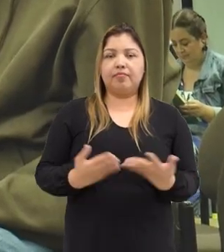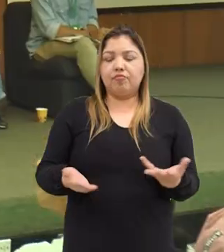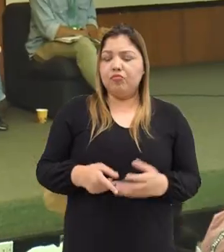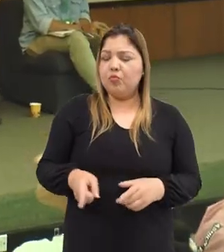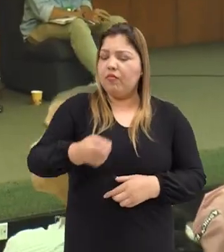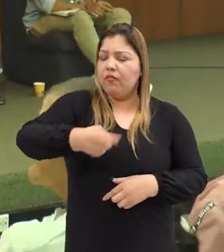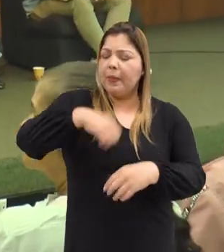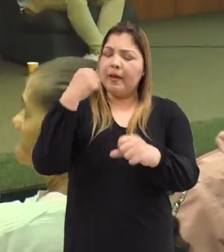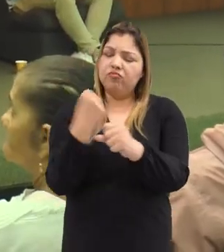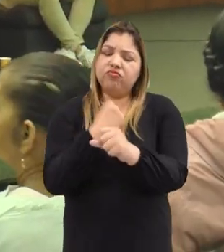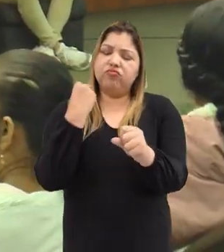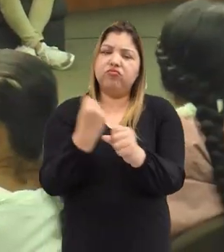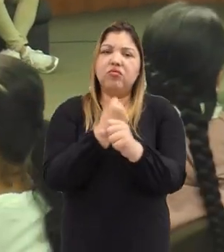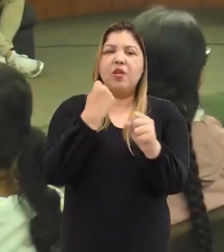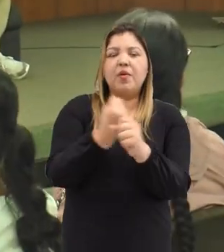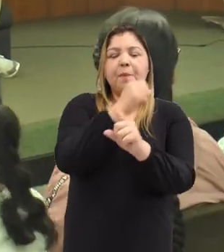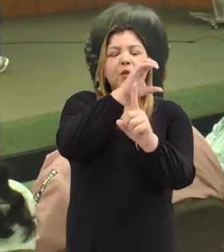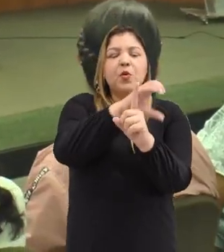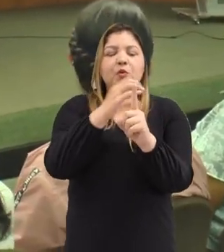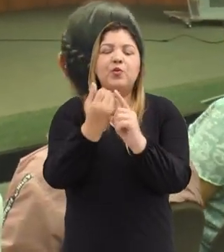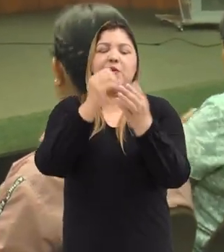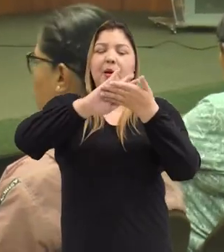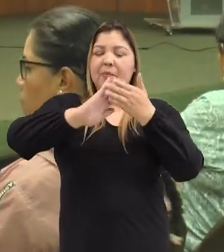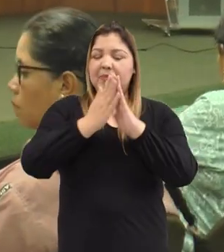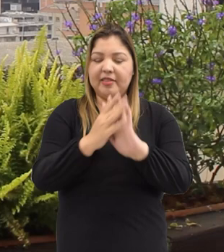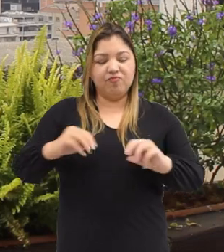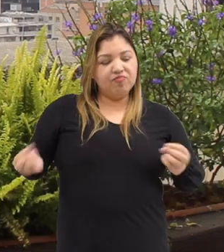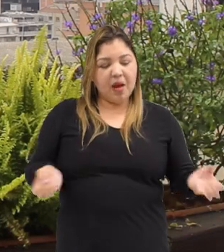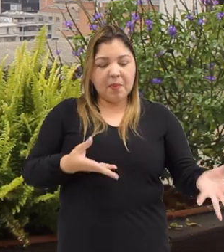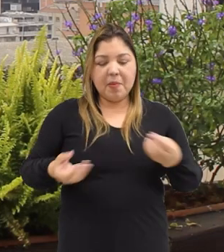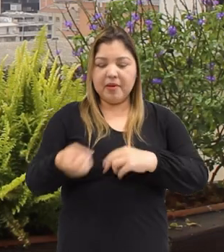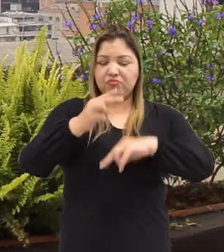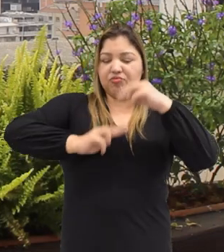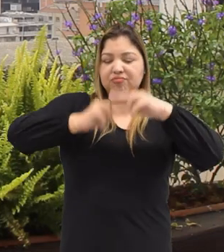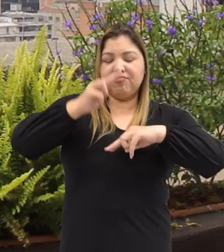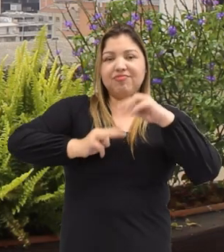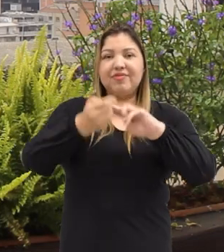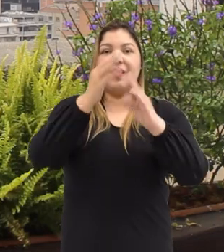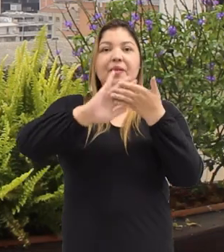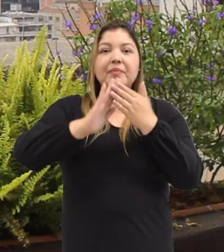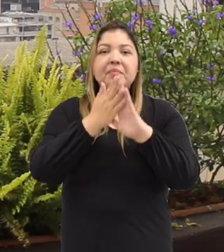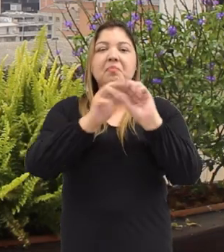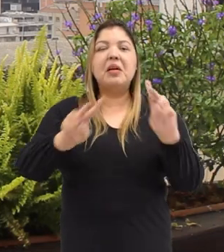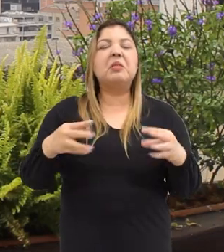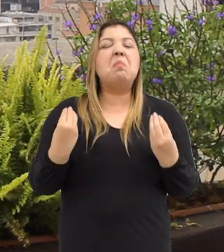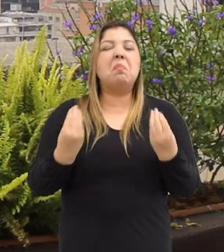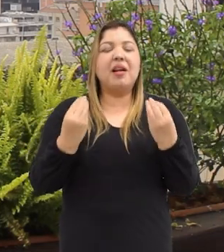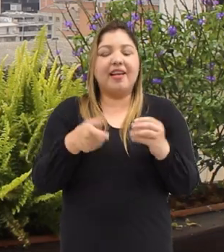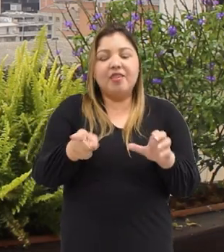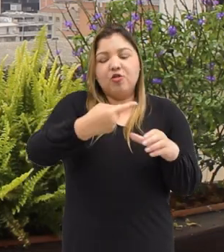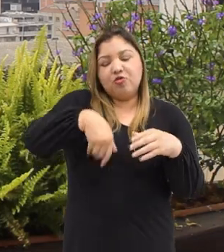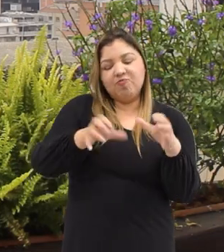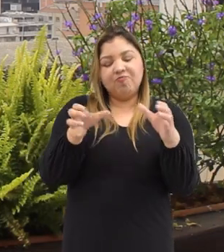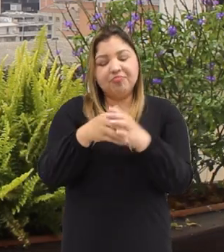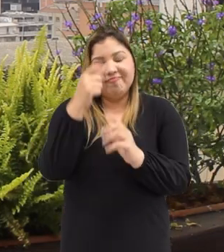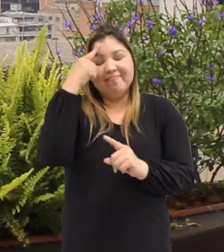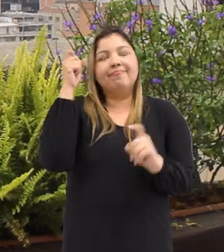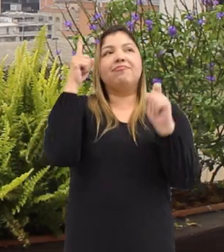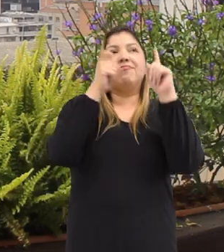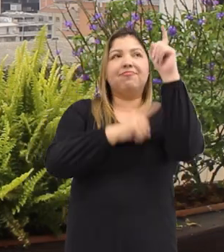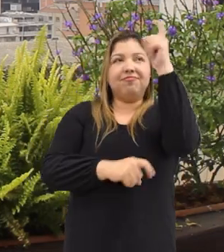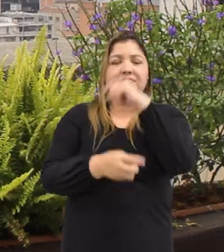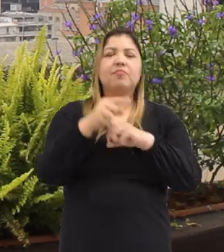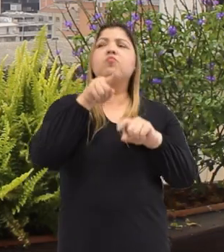El trabajo por la cultura de paz y la construcción de paz sirve como un marco para que nuestra red se repiense